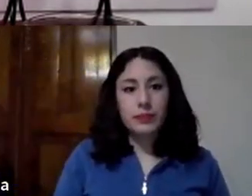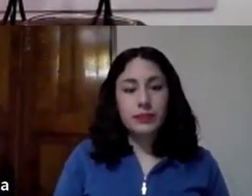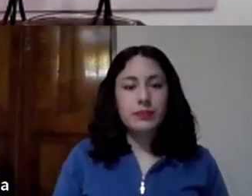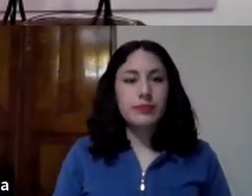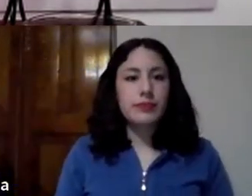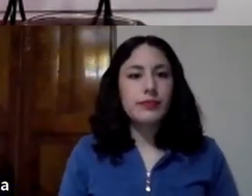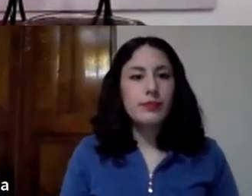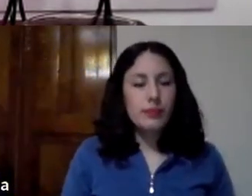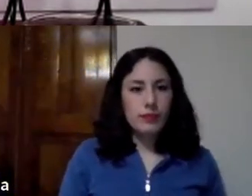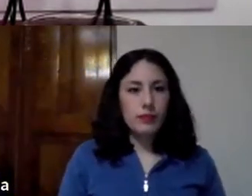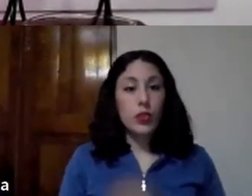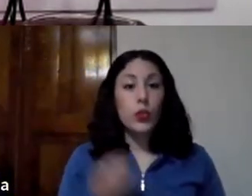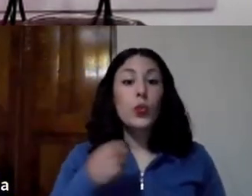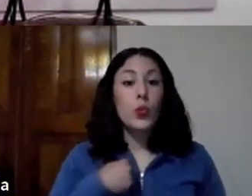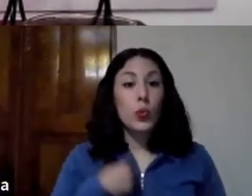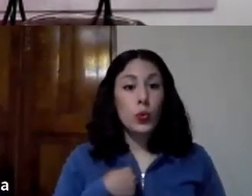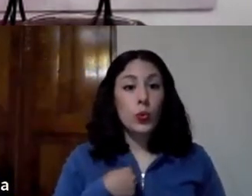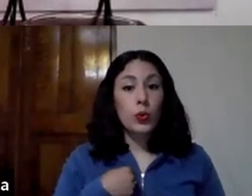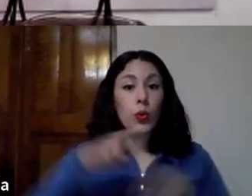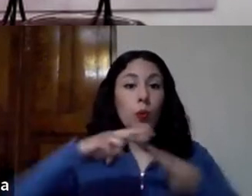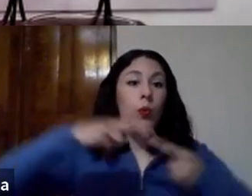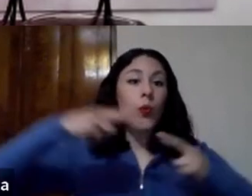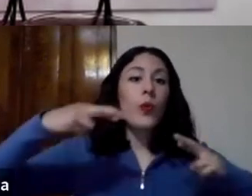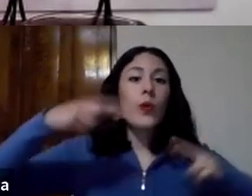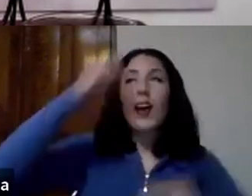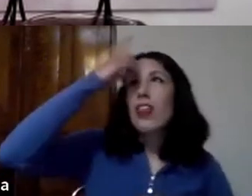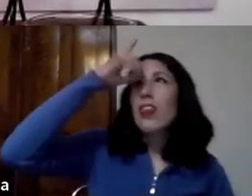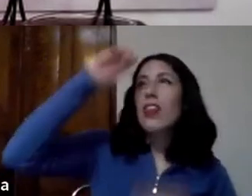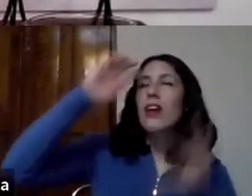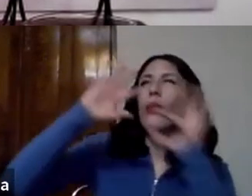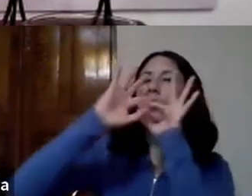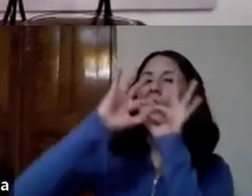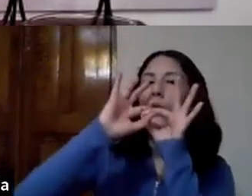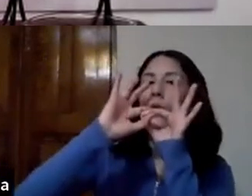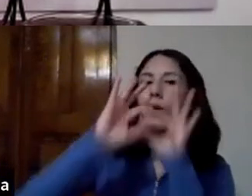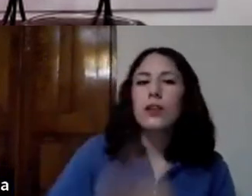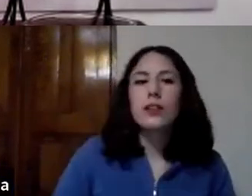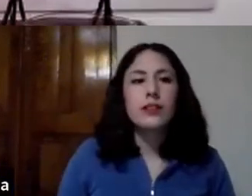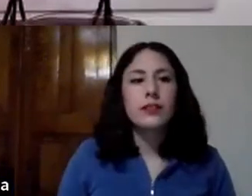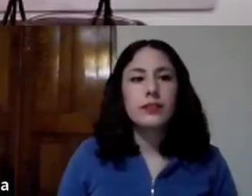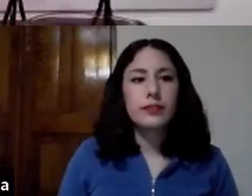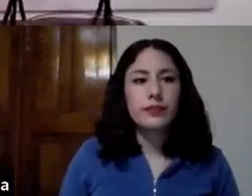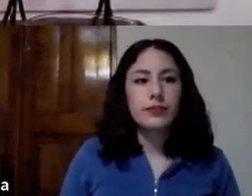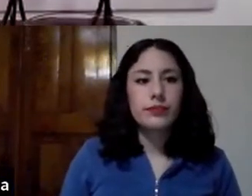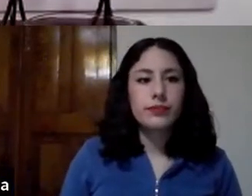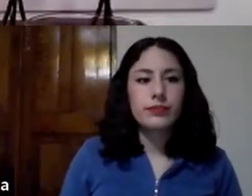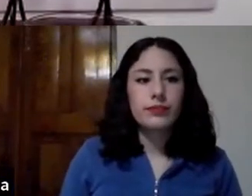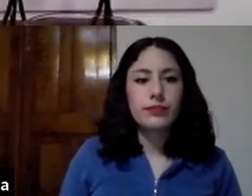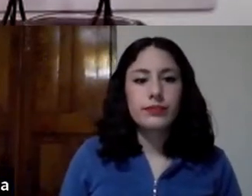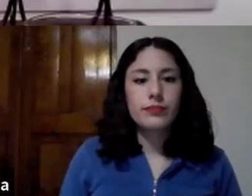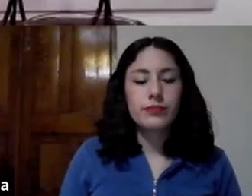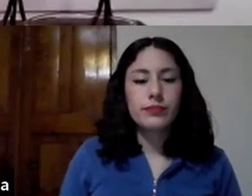yo en relación y en esta relación con Dios que Dios a veces